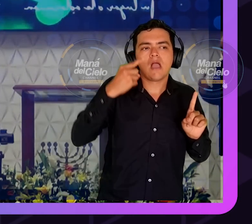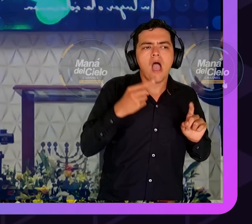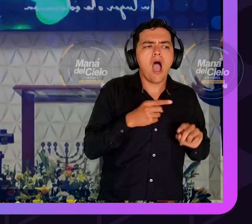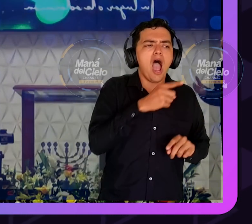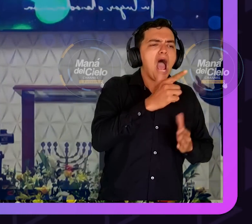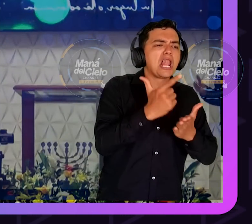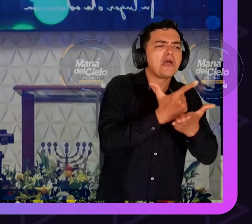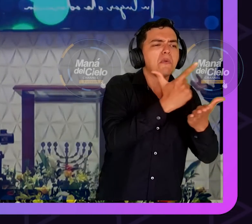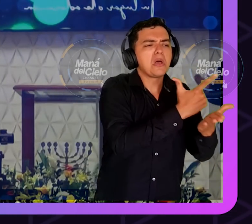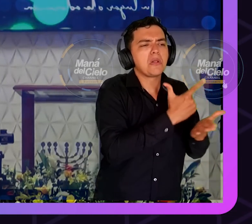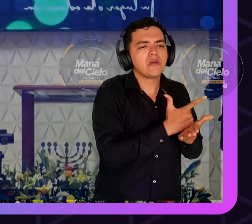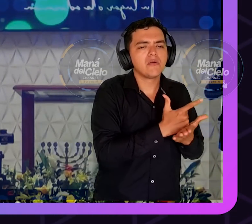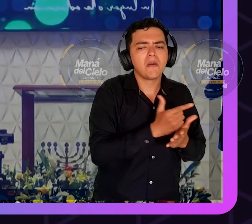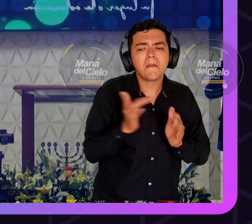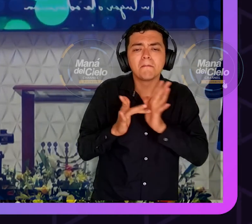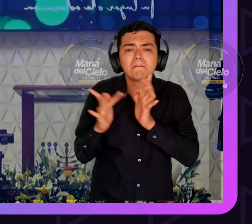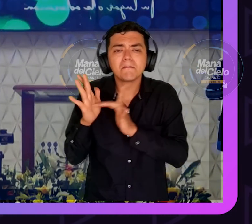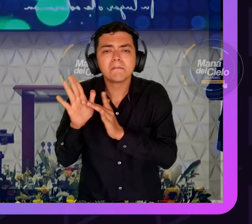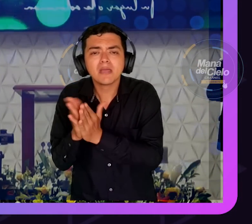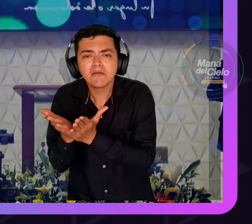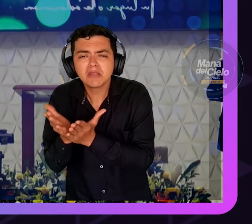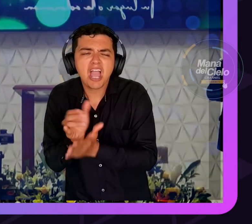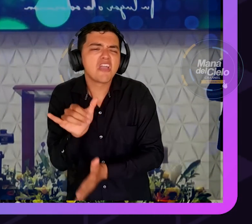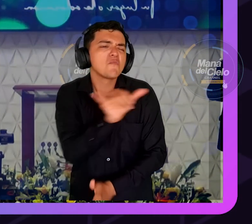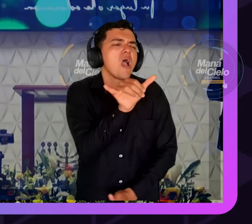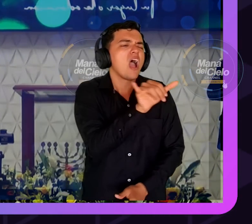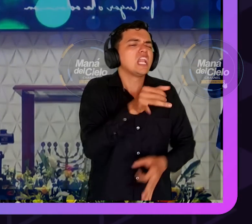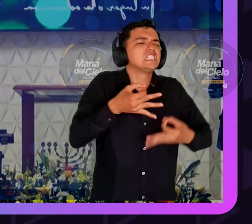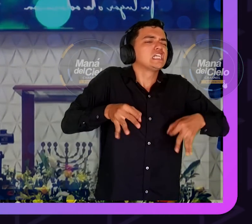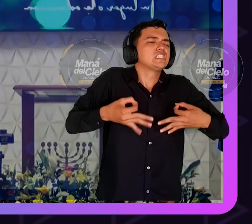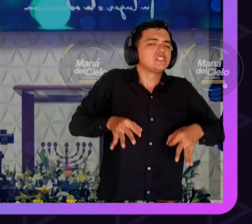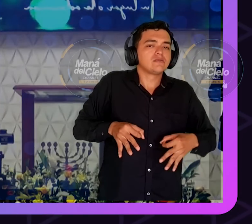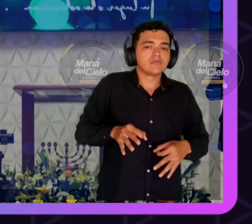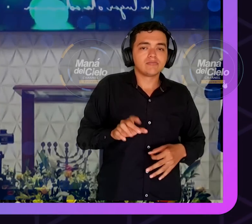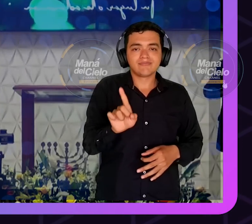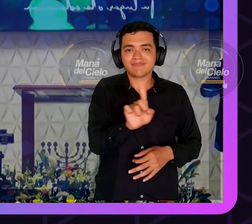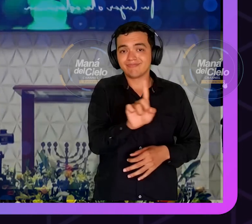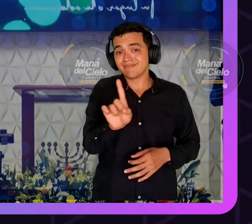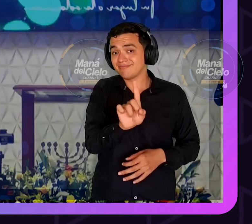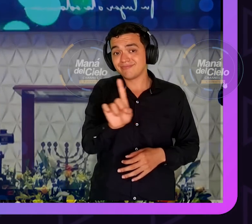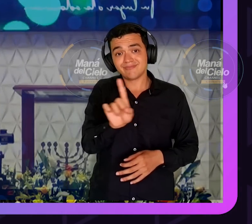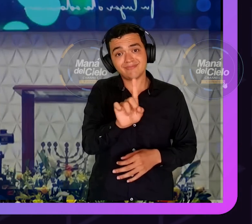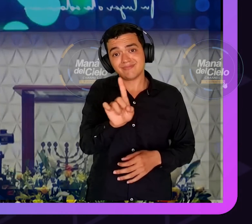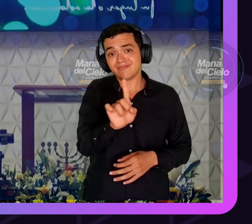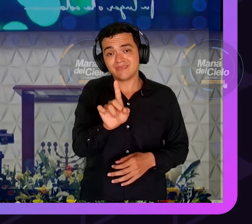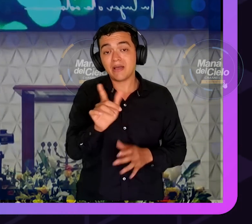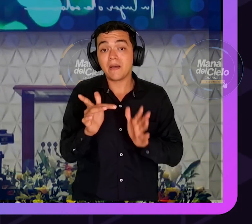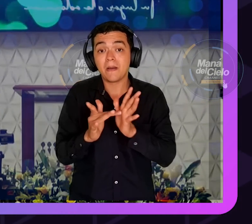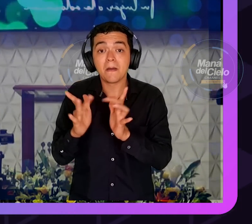familiares, y deja de ser la palabra de Dios. Sin darse uno cuenta, porque uno se acostumbra a leerla.